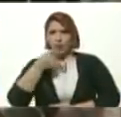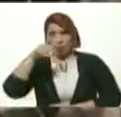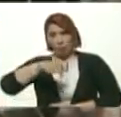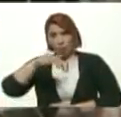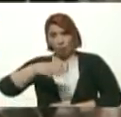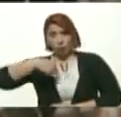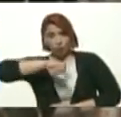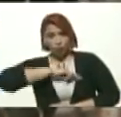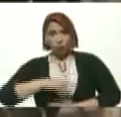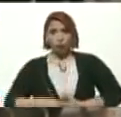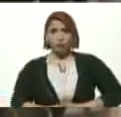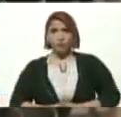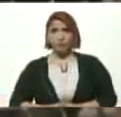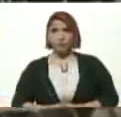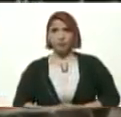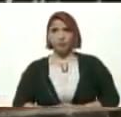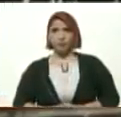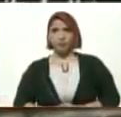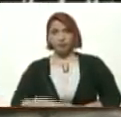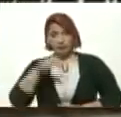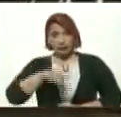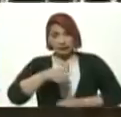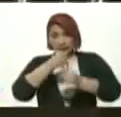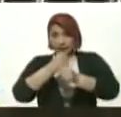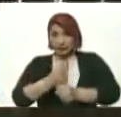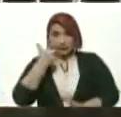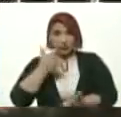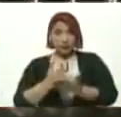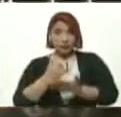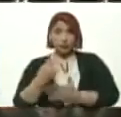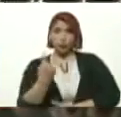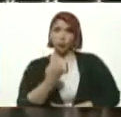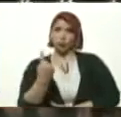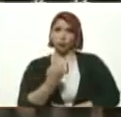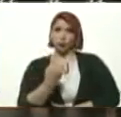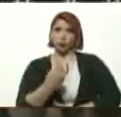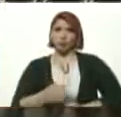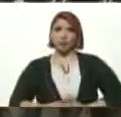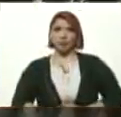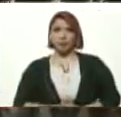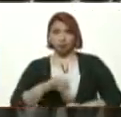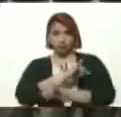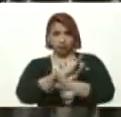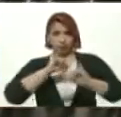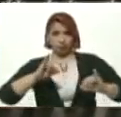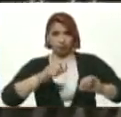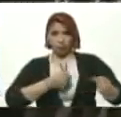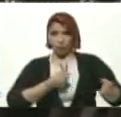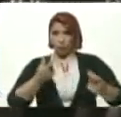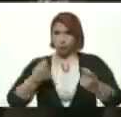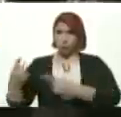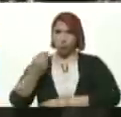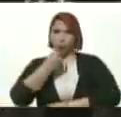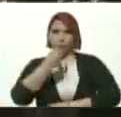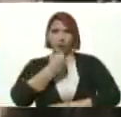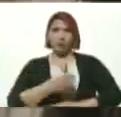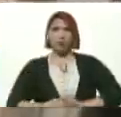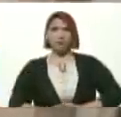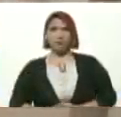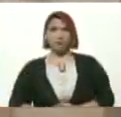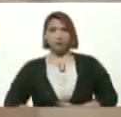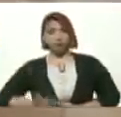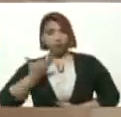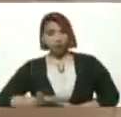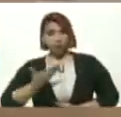Nosotros estamos aquí Esperando Nada más Que culminar La distribución De los alimentos Es